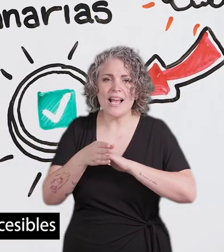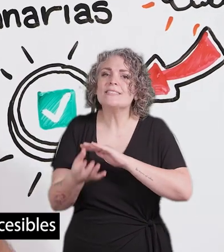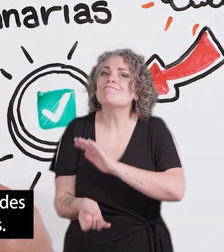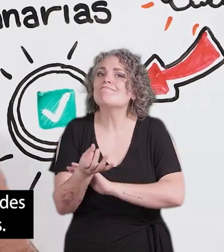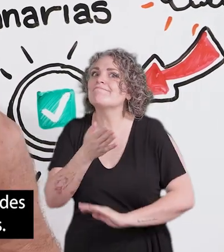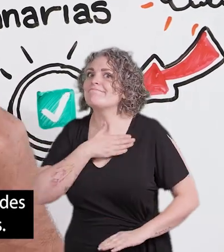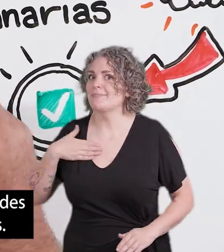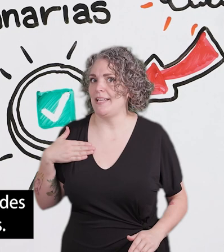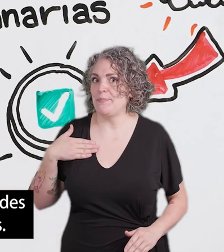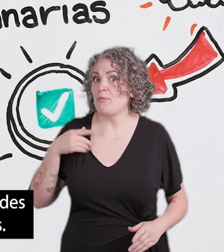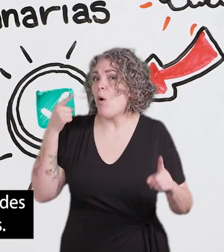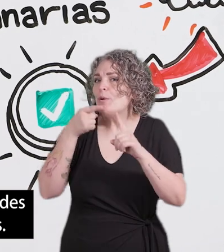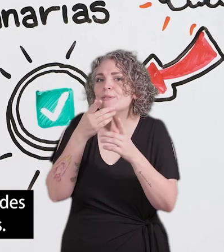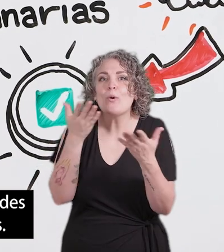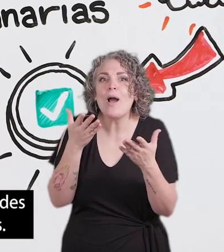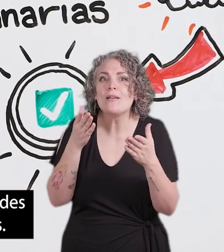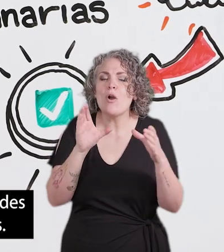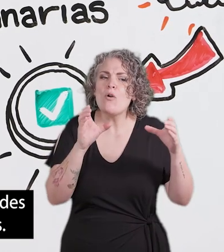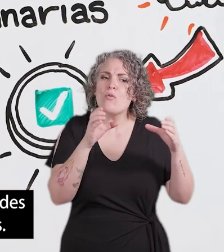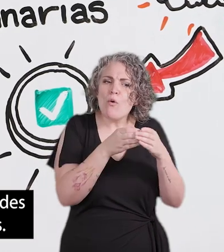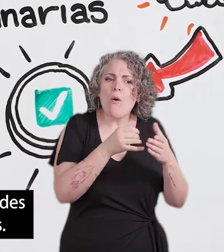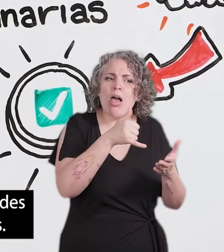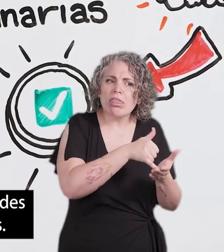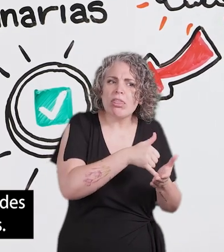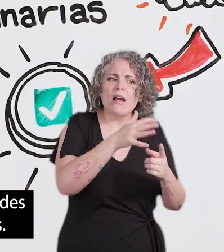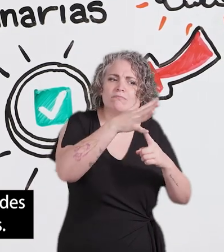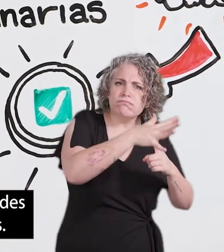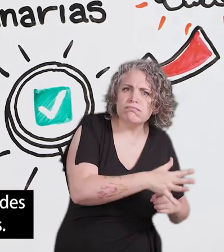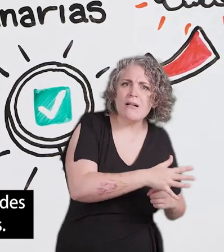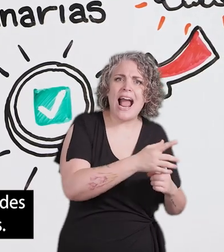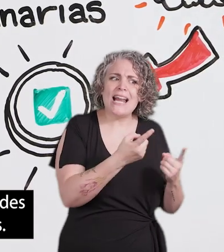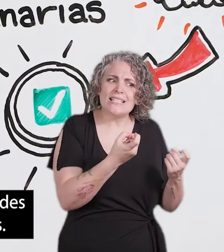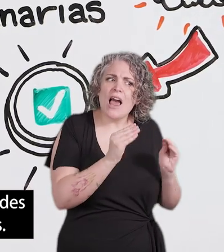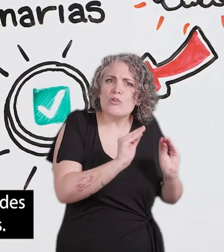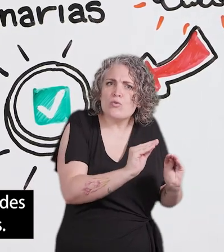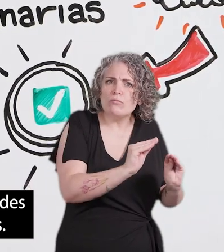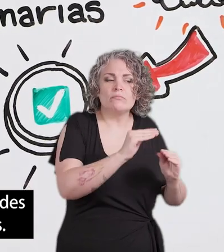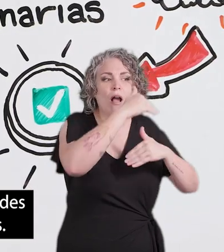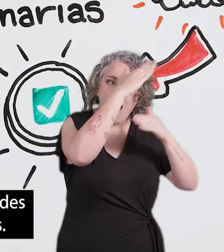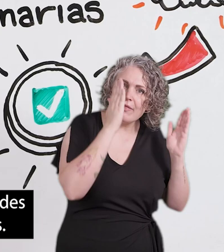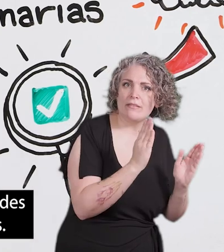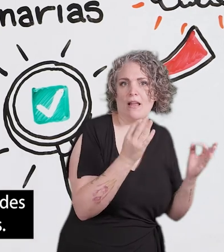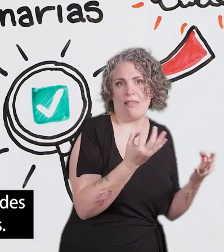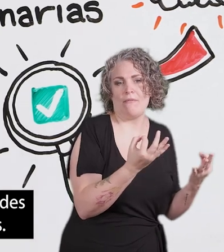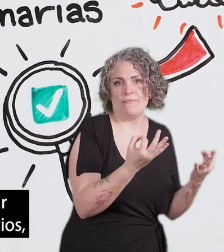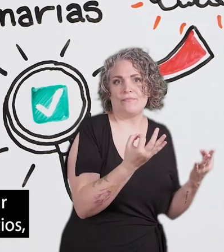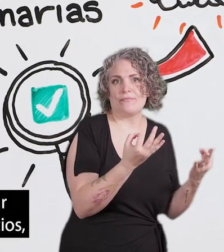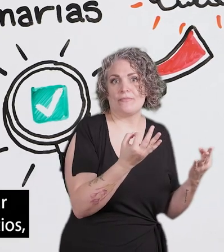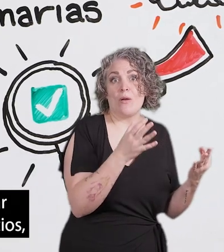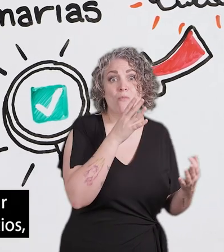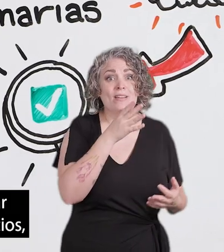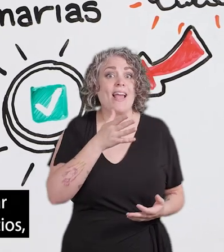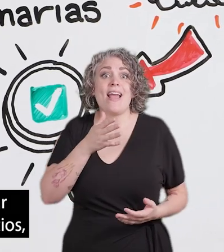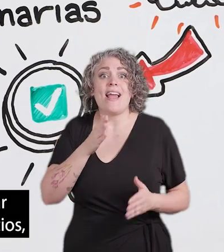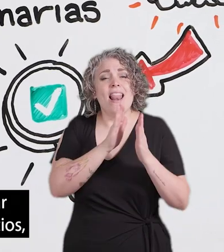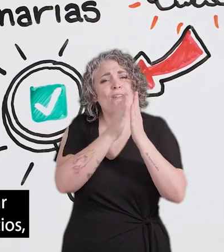con el objetivo de atender las necesidades específicas de colectivos vulnerables. Porque las